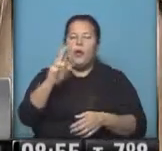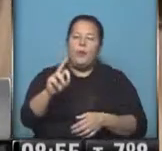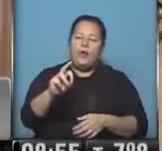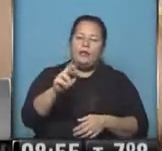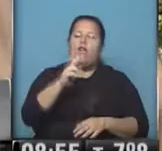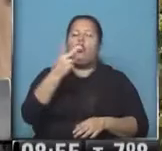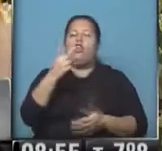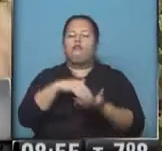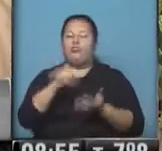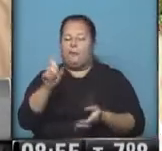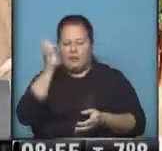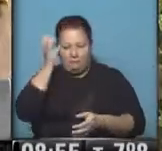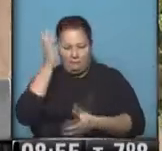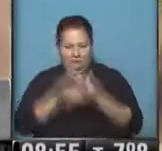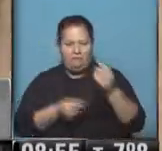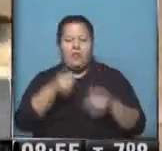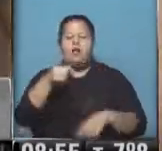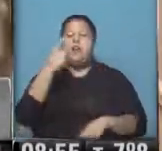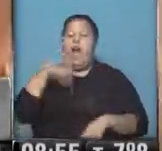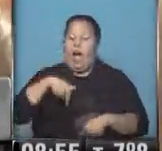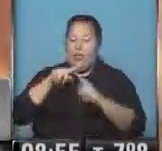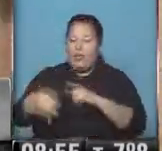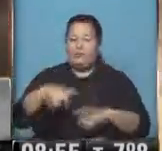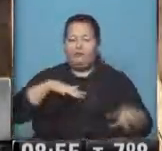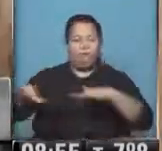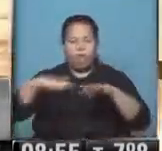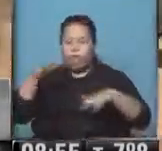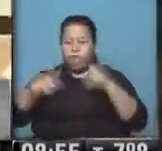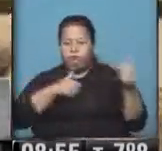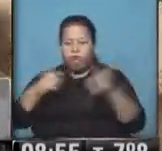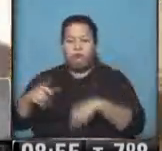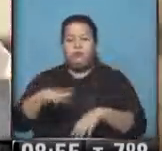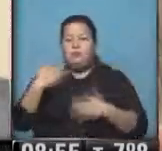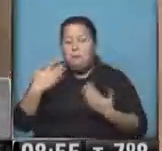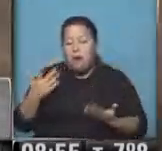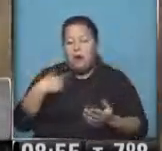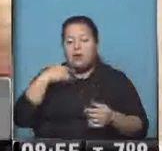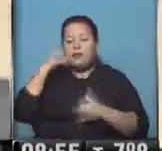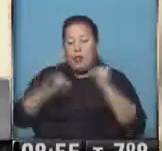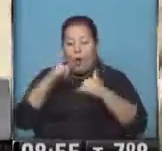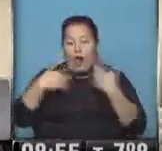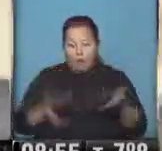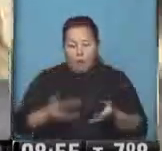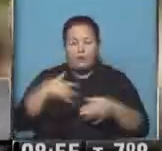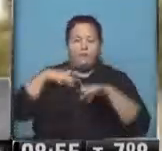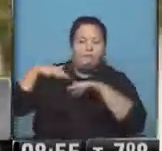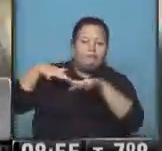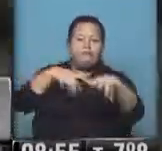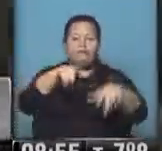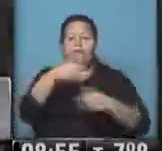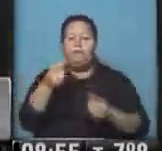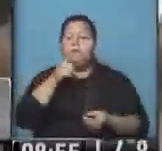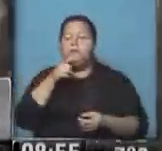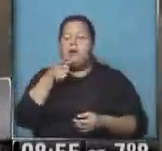millones de pesos. Estamos en vivo, Alejandro, hay movimiento. Si te parece, te sigo comentando y nos dirigimos hacia el lugar